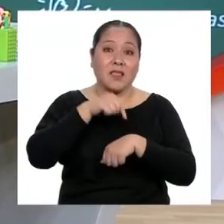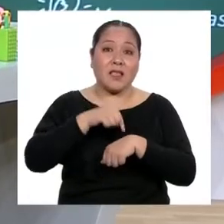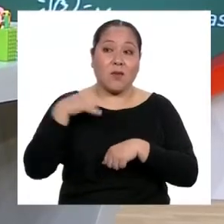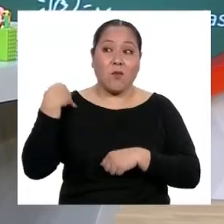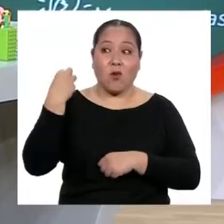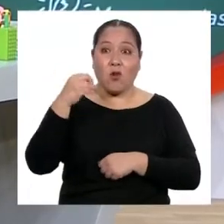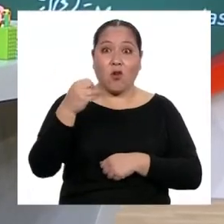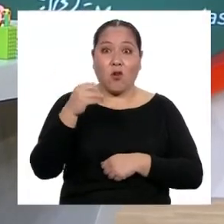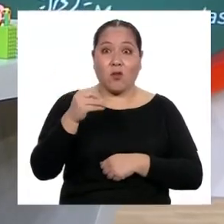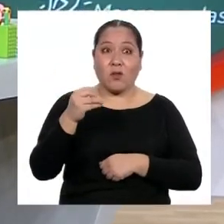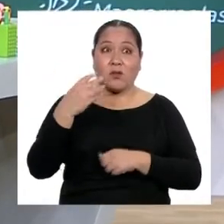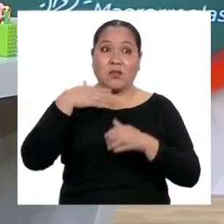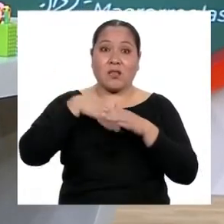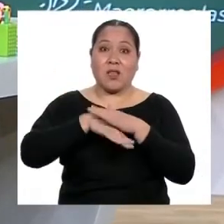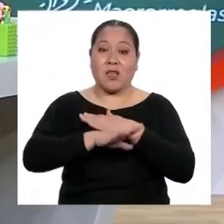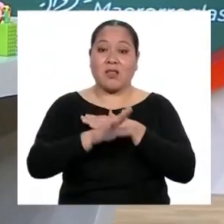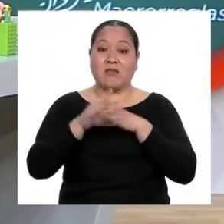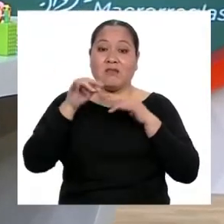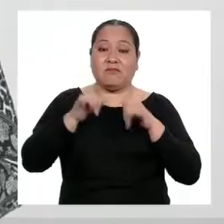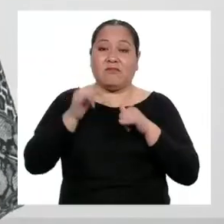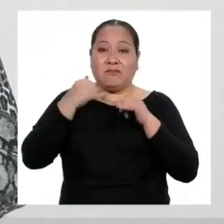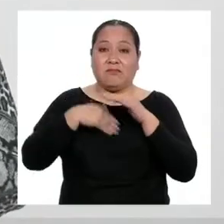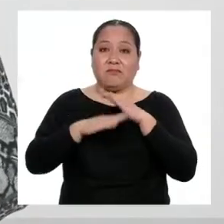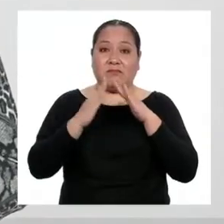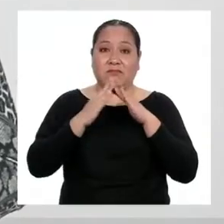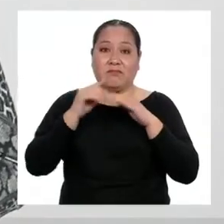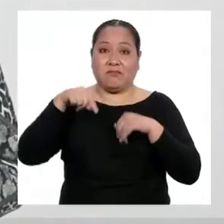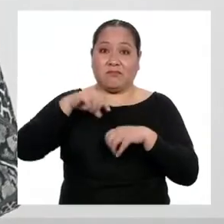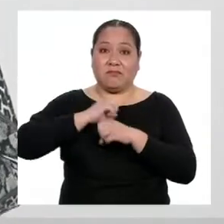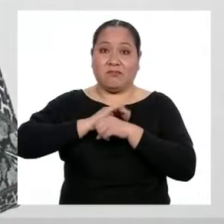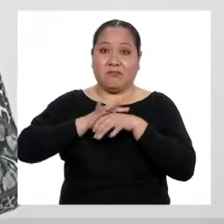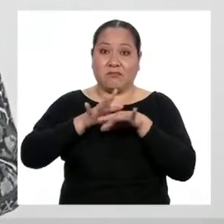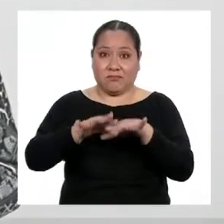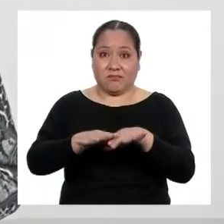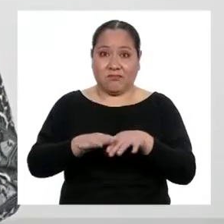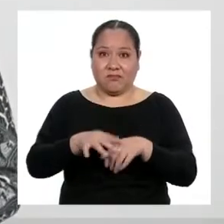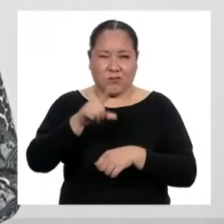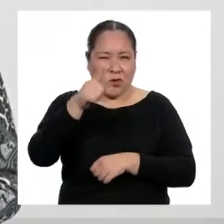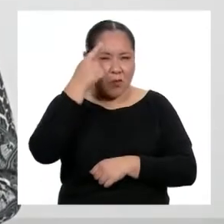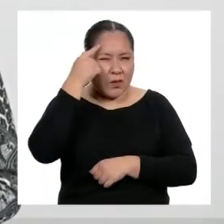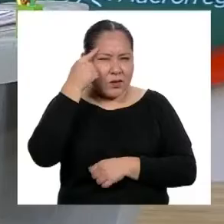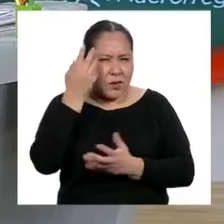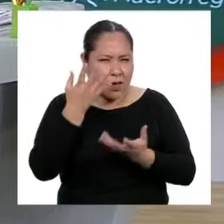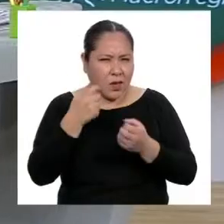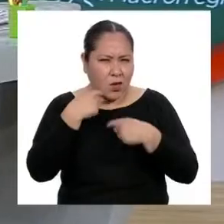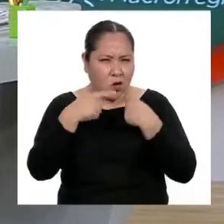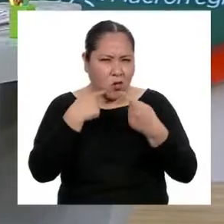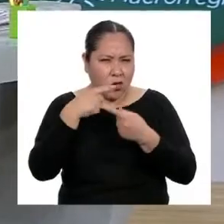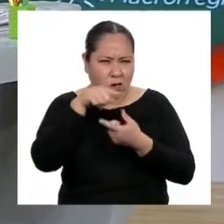adolescencia en medio de la pandemia? ¿Tú crees que quieran contarnos un poco sobre ellos?